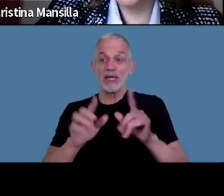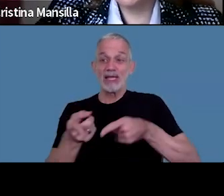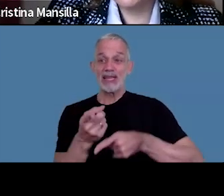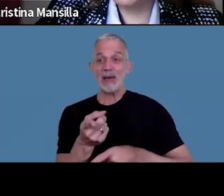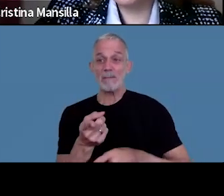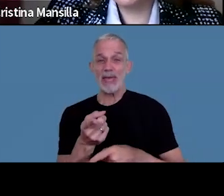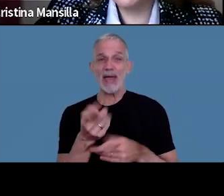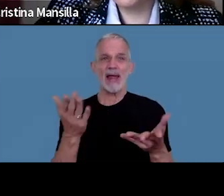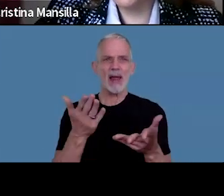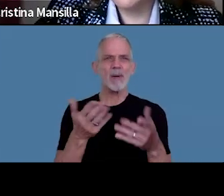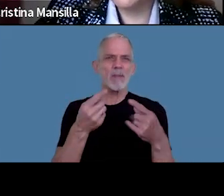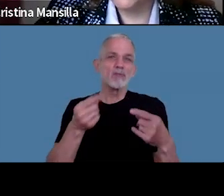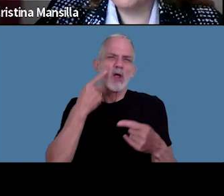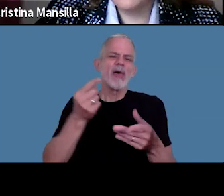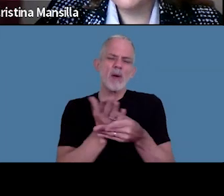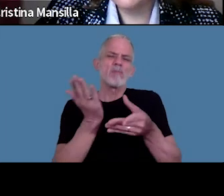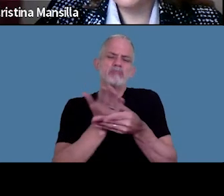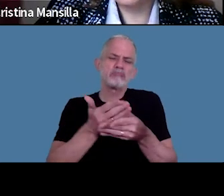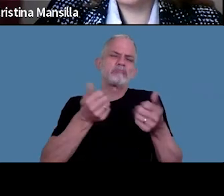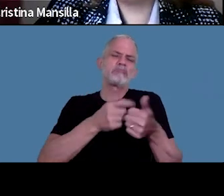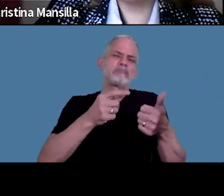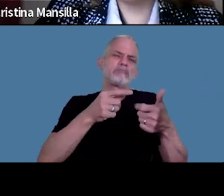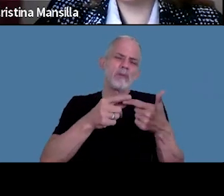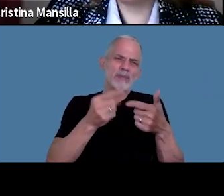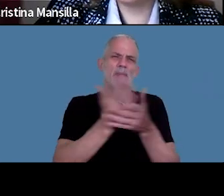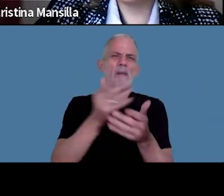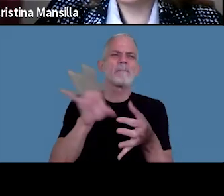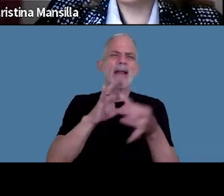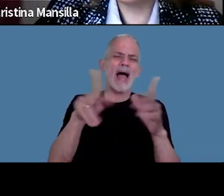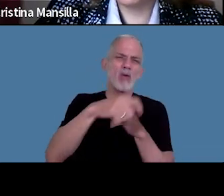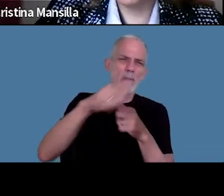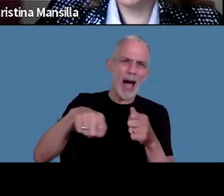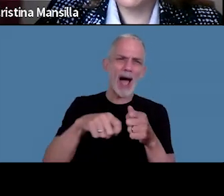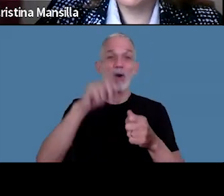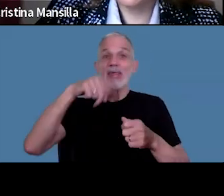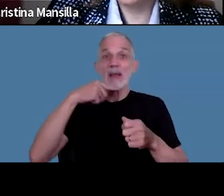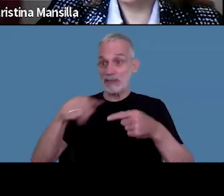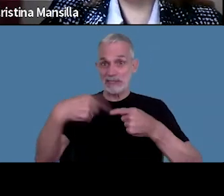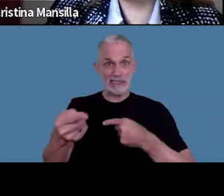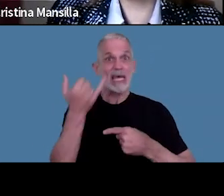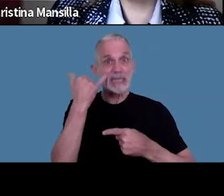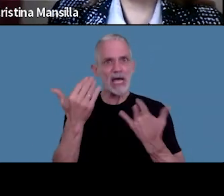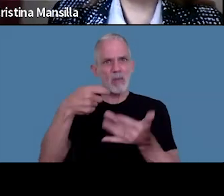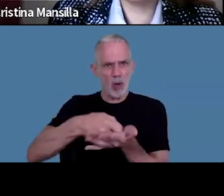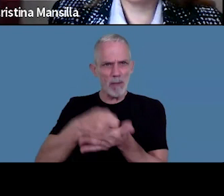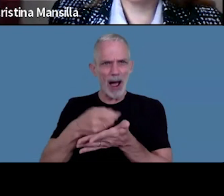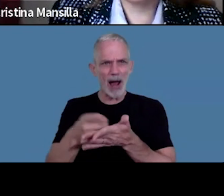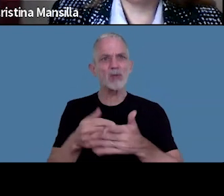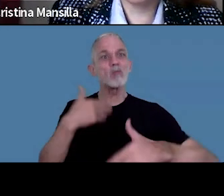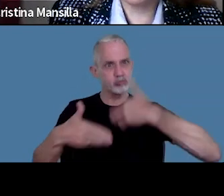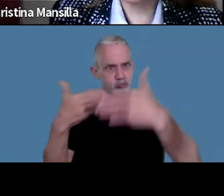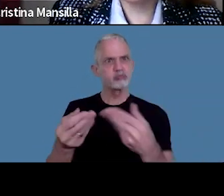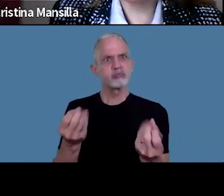las dejo como novedad, billeteras virtuales, home banking, a partir del mes inmediato siguiente. Es un avance muy